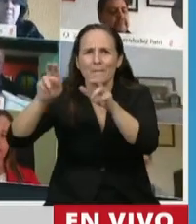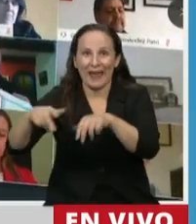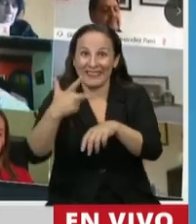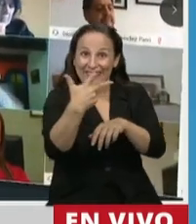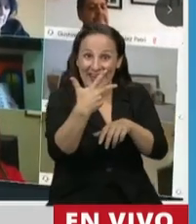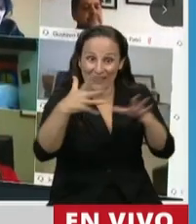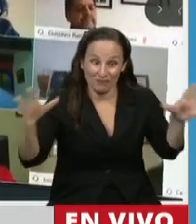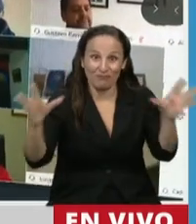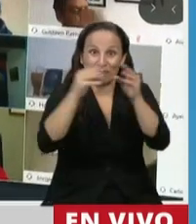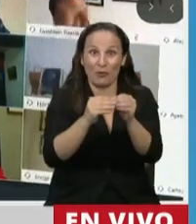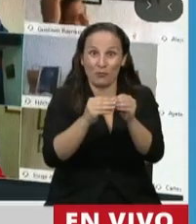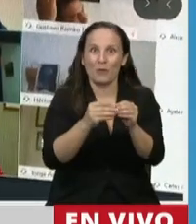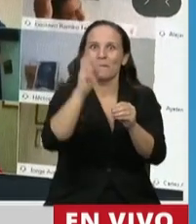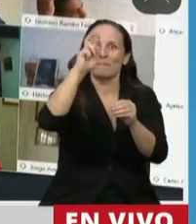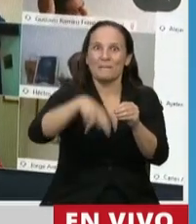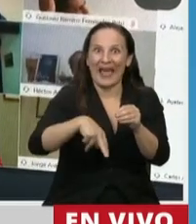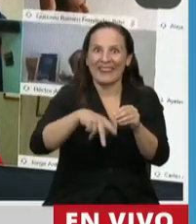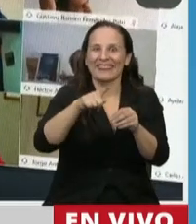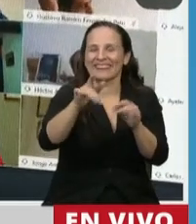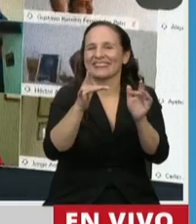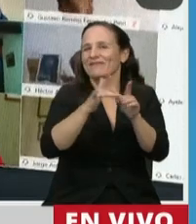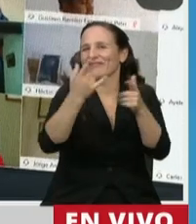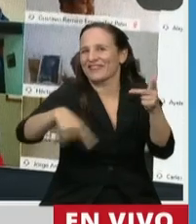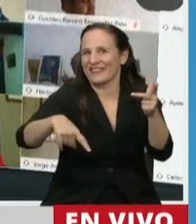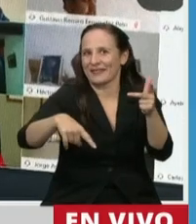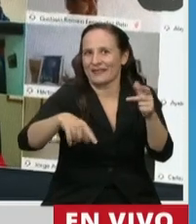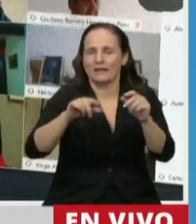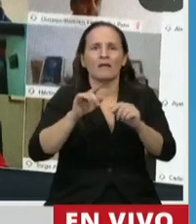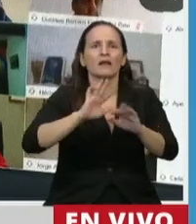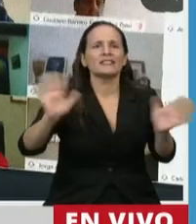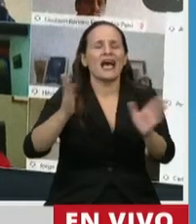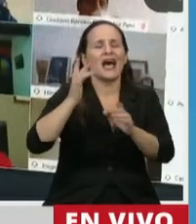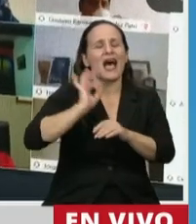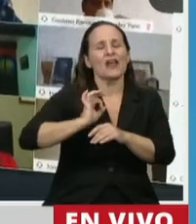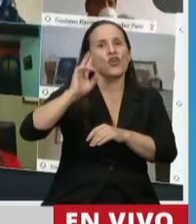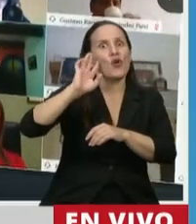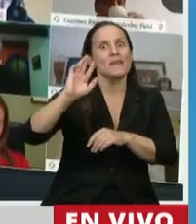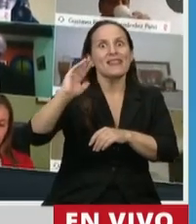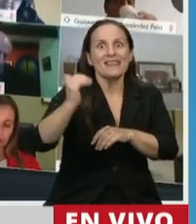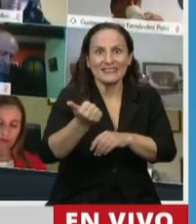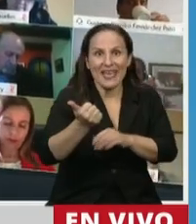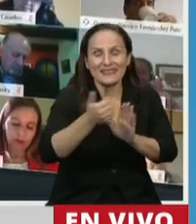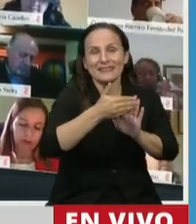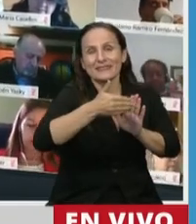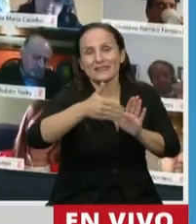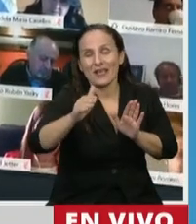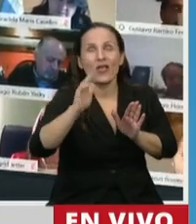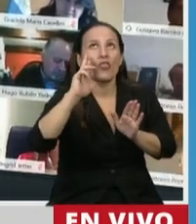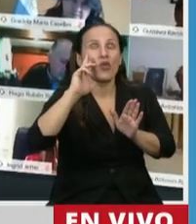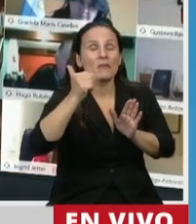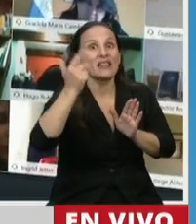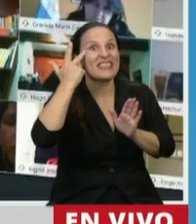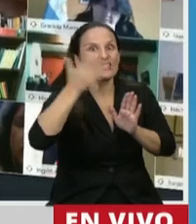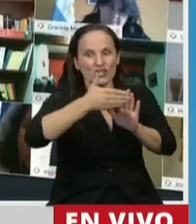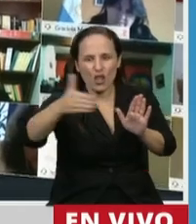Educación Digital, en donde cambia la nomenclatura, en 2016 y entre 2016 y 2018 se